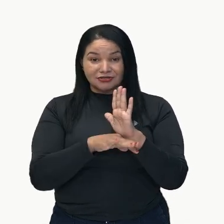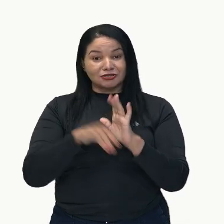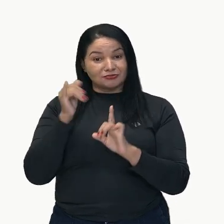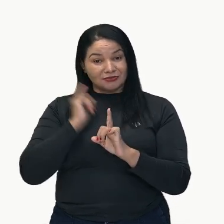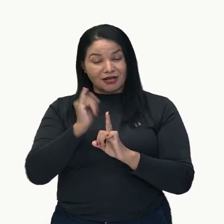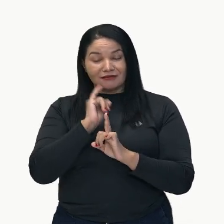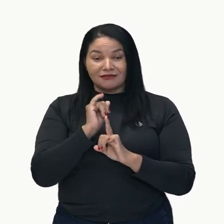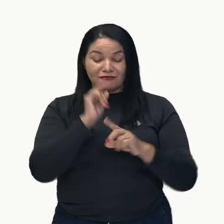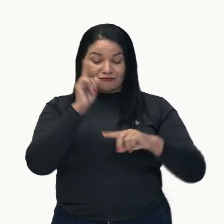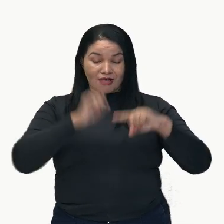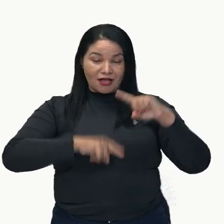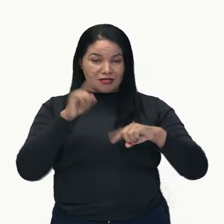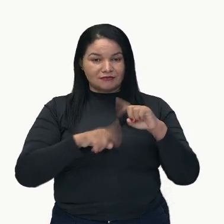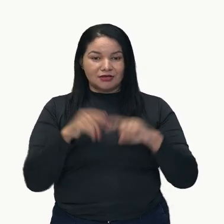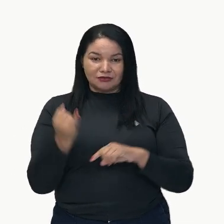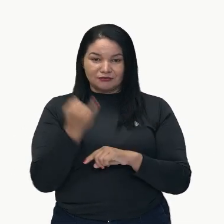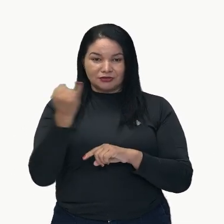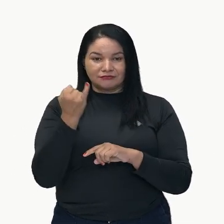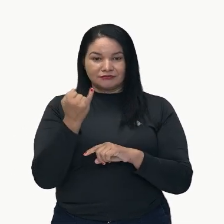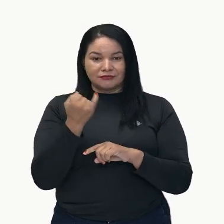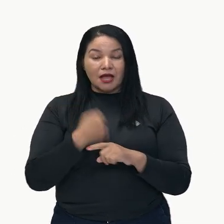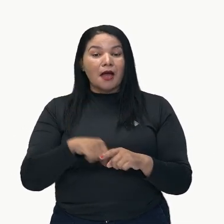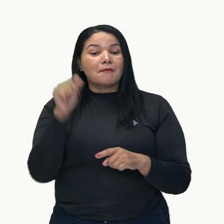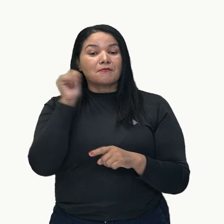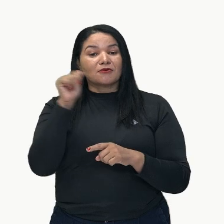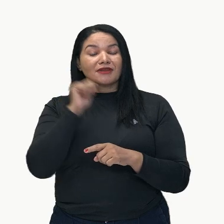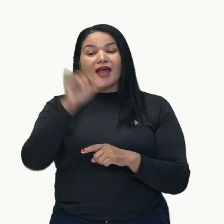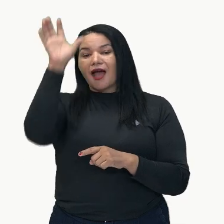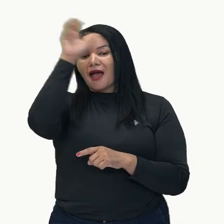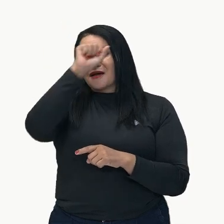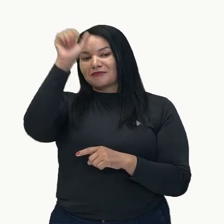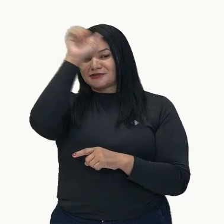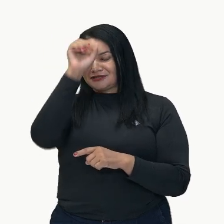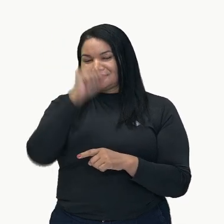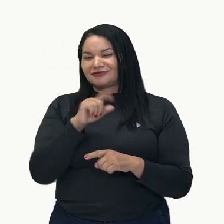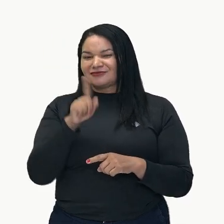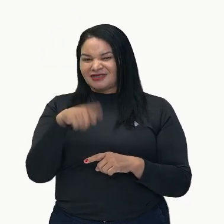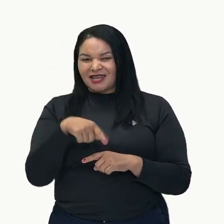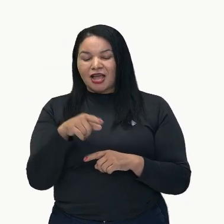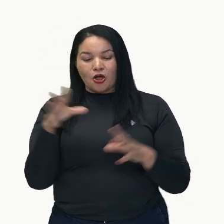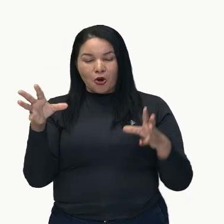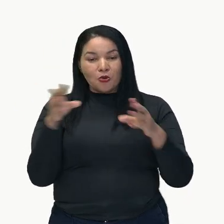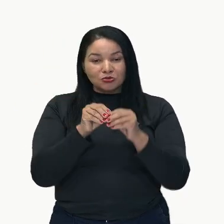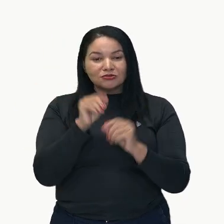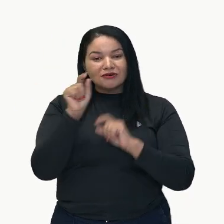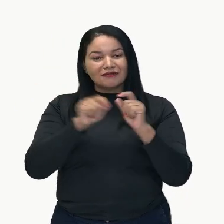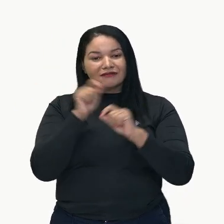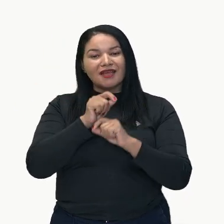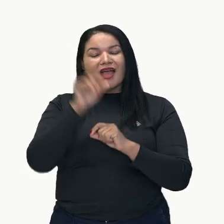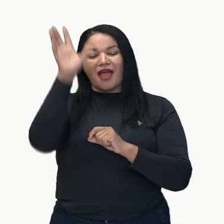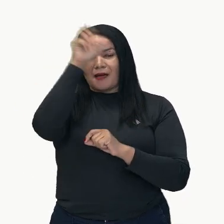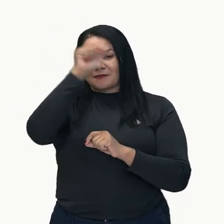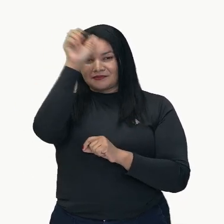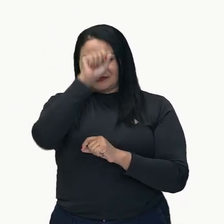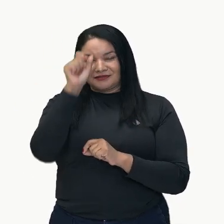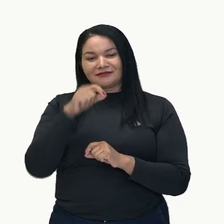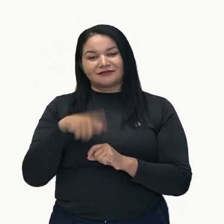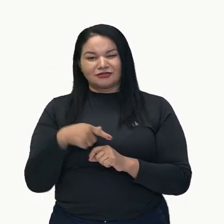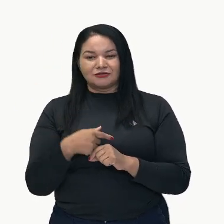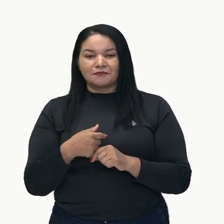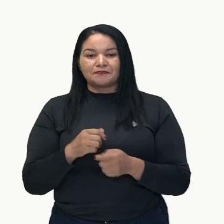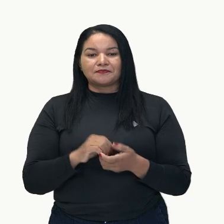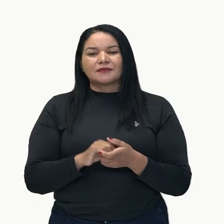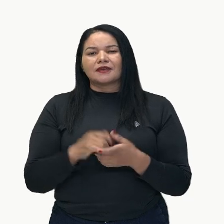Aquí, ella aprendió, a gente siempre tiene una moral de la historia. Entonces, con toda esta aventura, ella